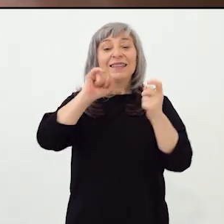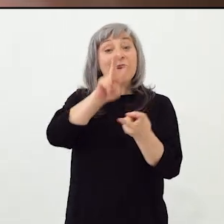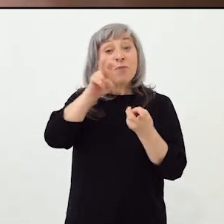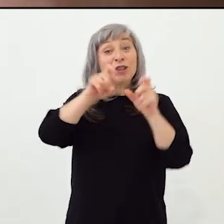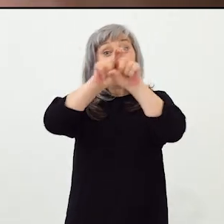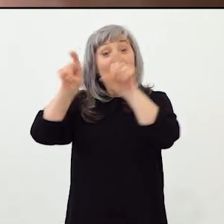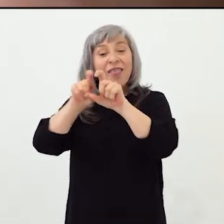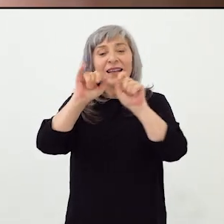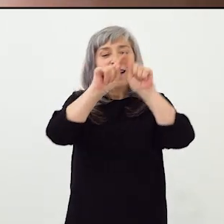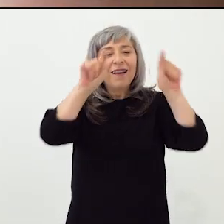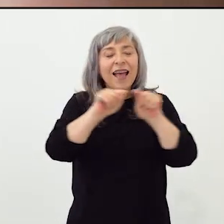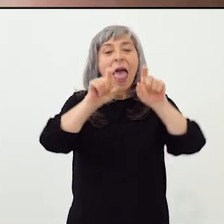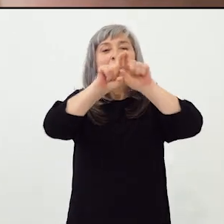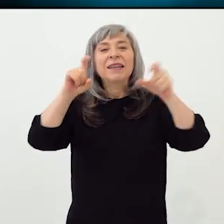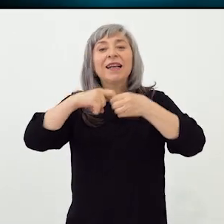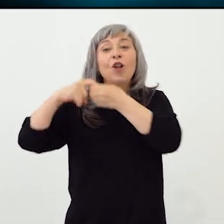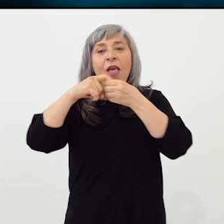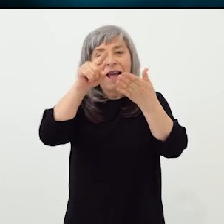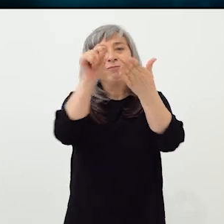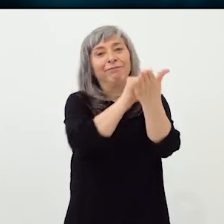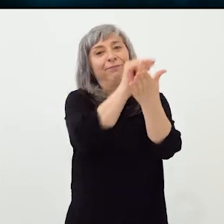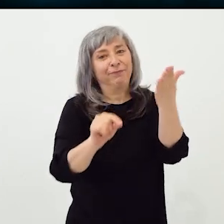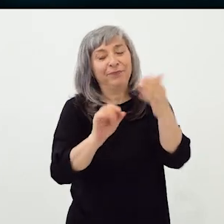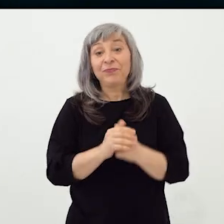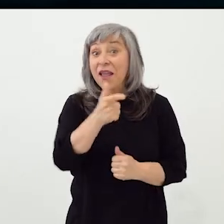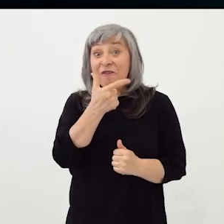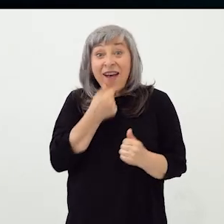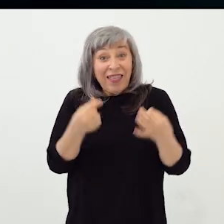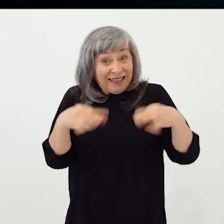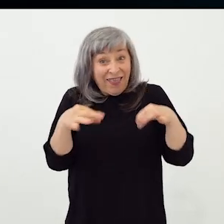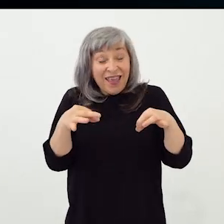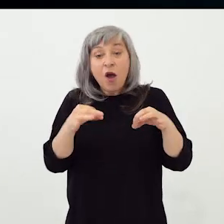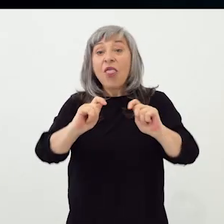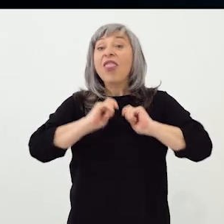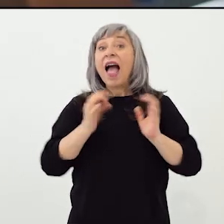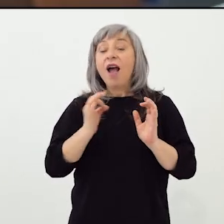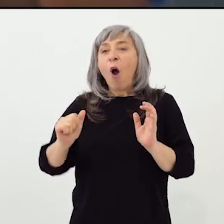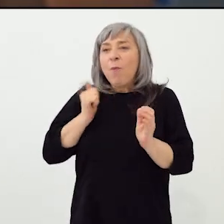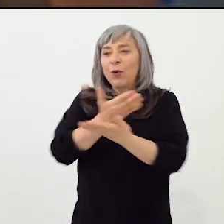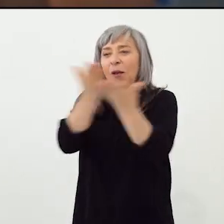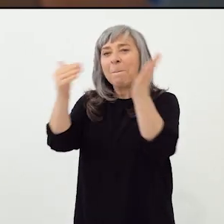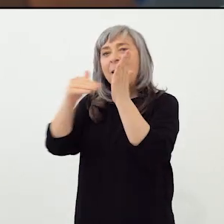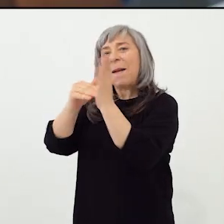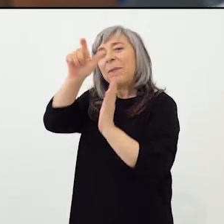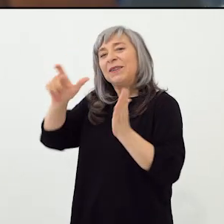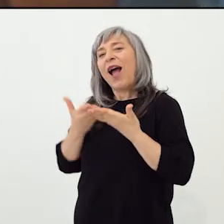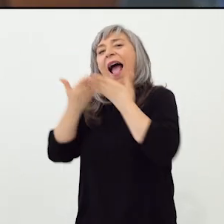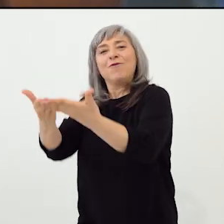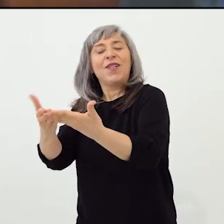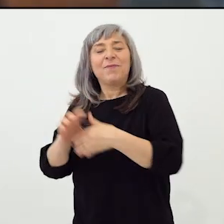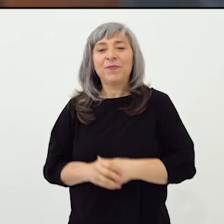la casilla Empresa Solidaria en el Impuesto de Sociedades. Un sencillo gesto que te da la oportunidad de ayudar a miles de personas.